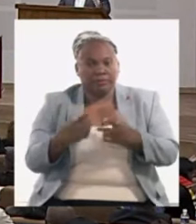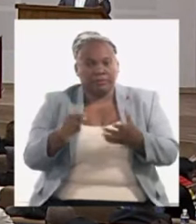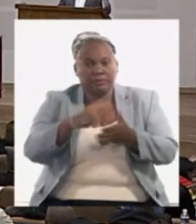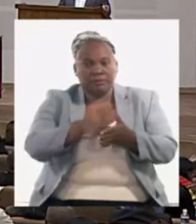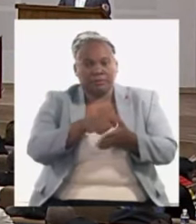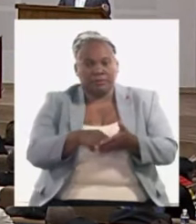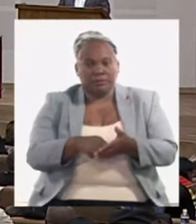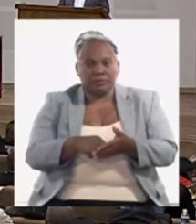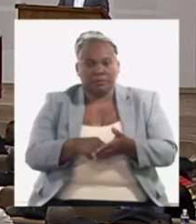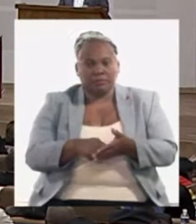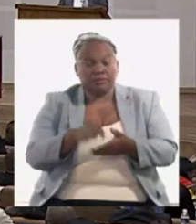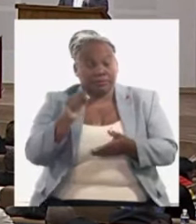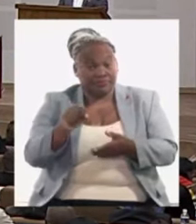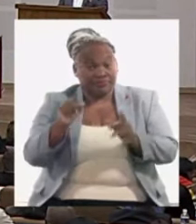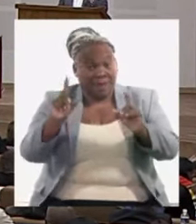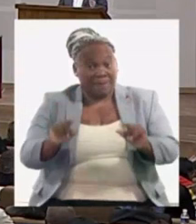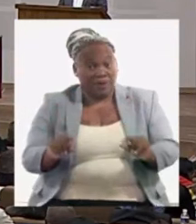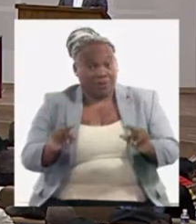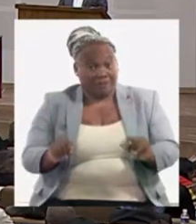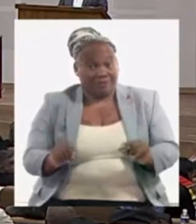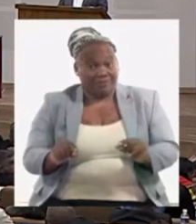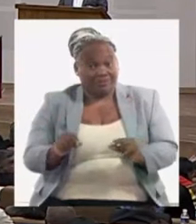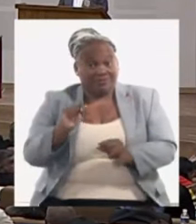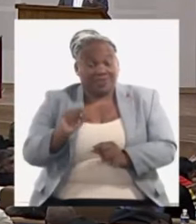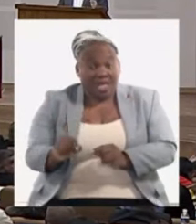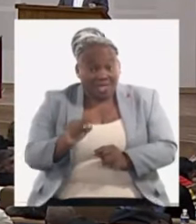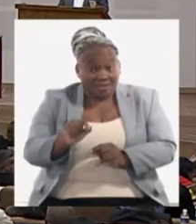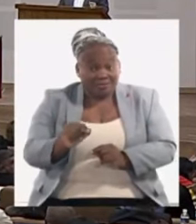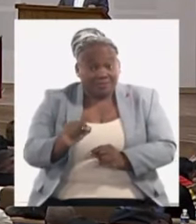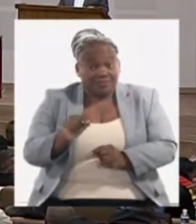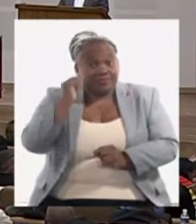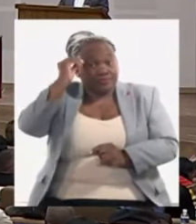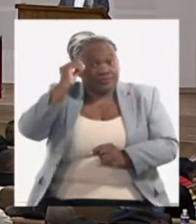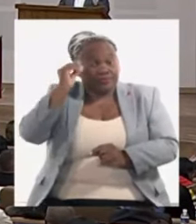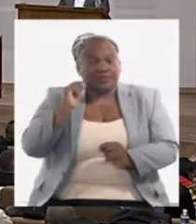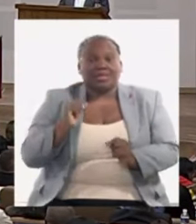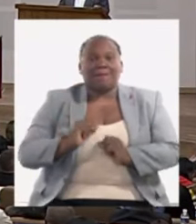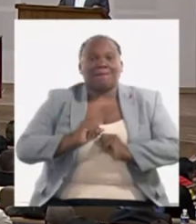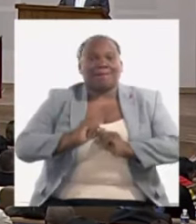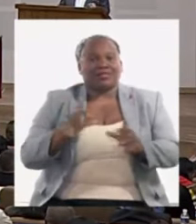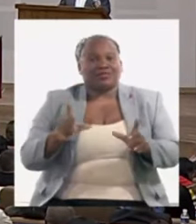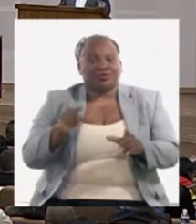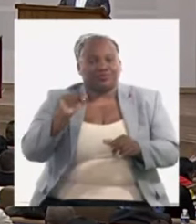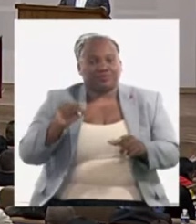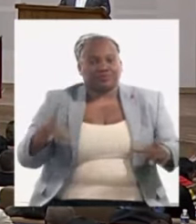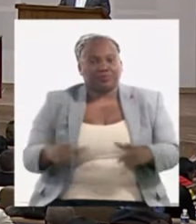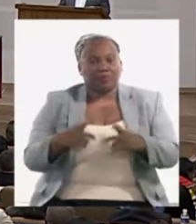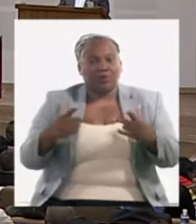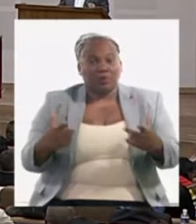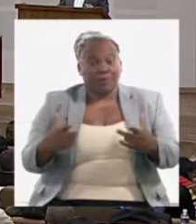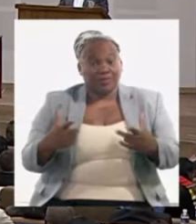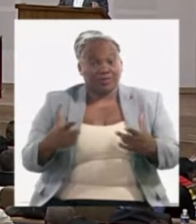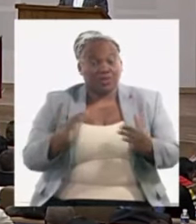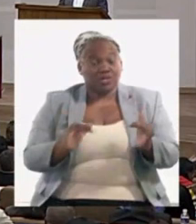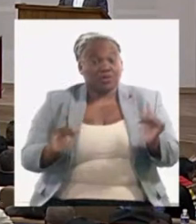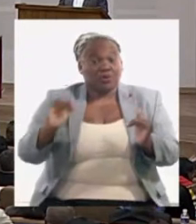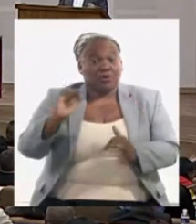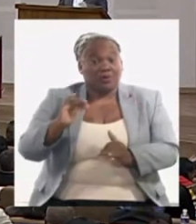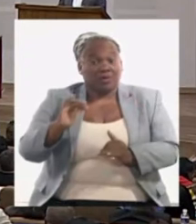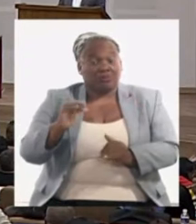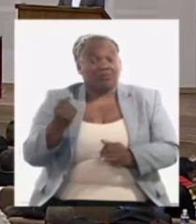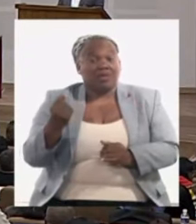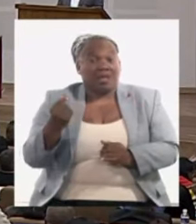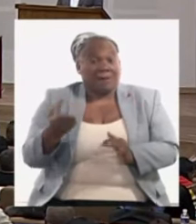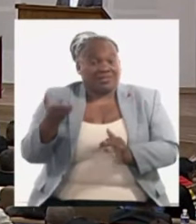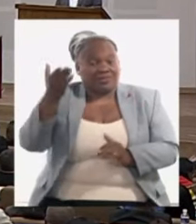circulación mercantil minorista tenemos que despejar el impacto que tiene en ese cumplimiento y sobre cumplimiento el crecimiento de los